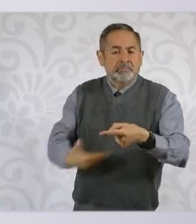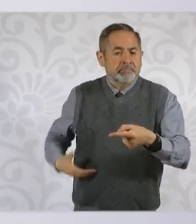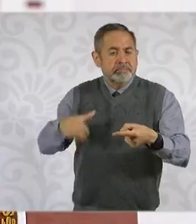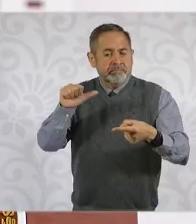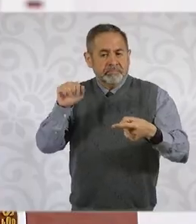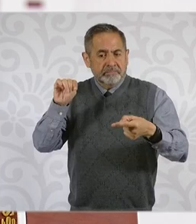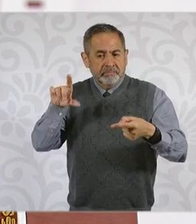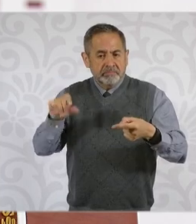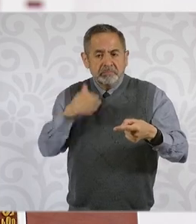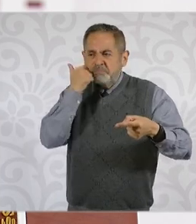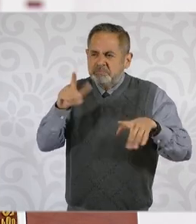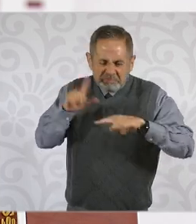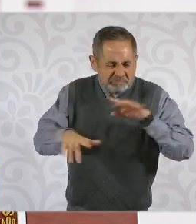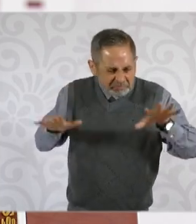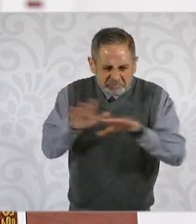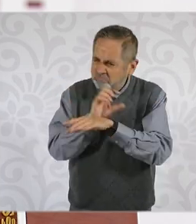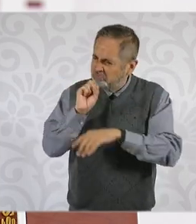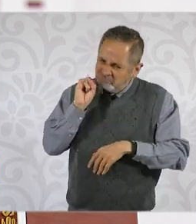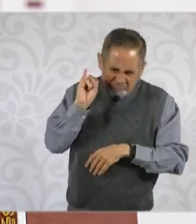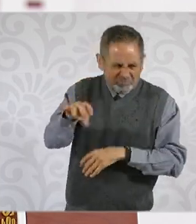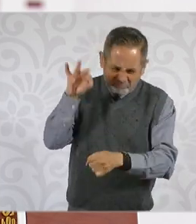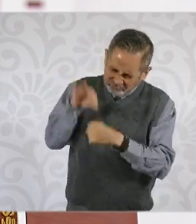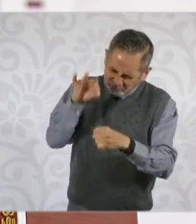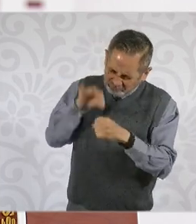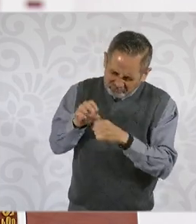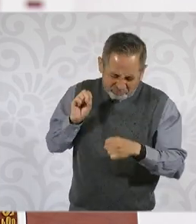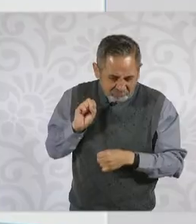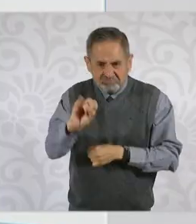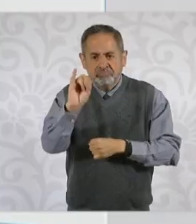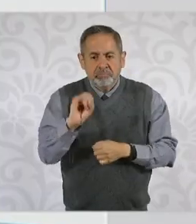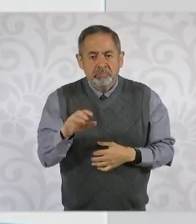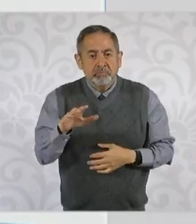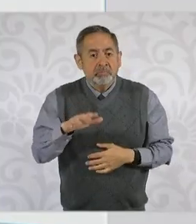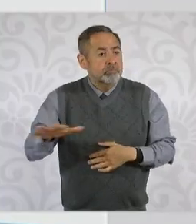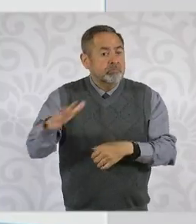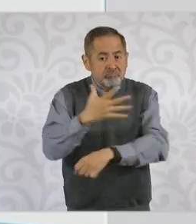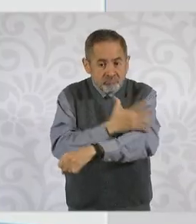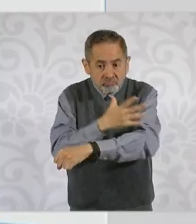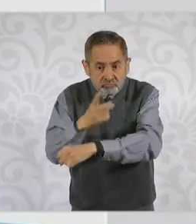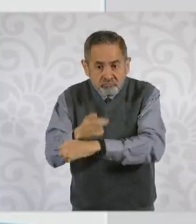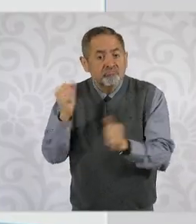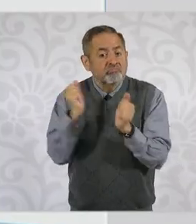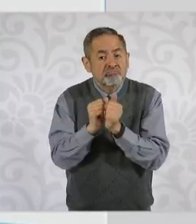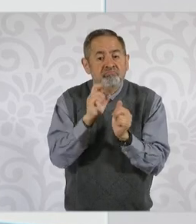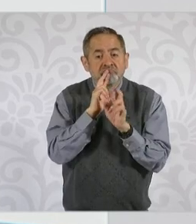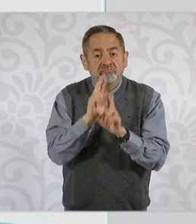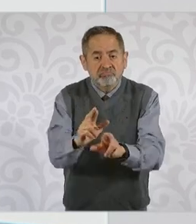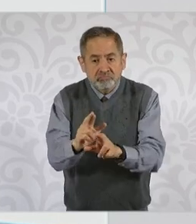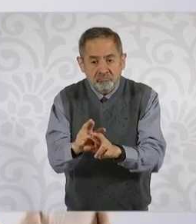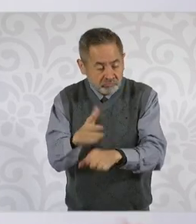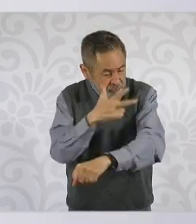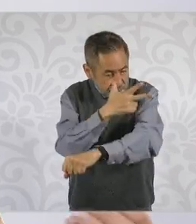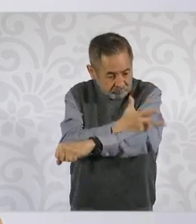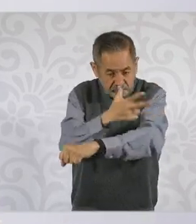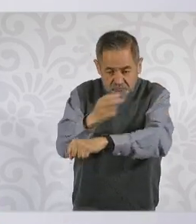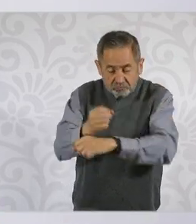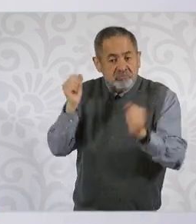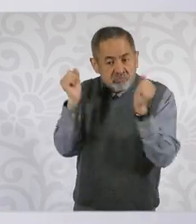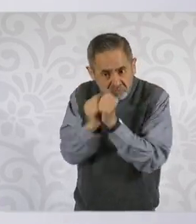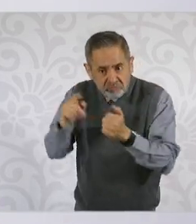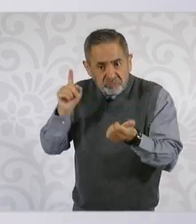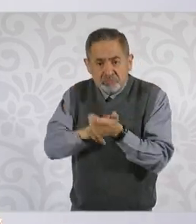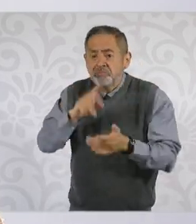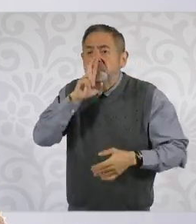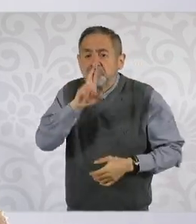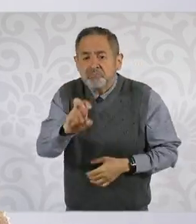de la honestidad dio resultados, ahora sí que es honestidad que da resultados